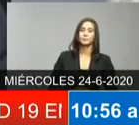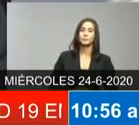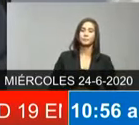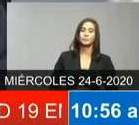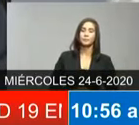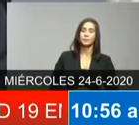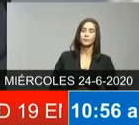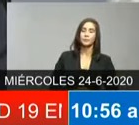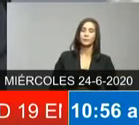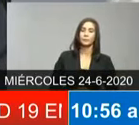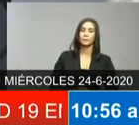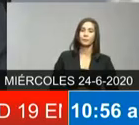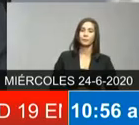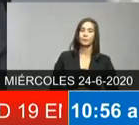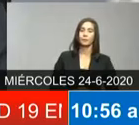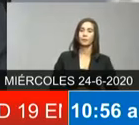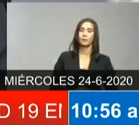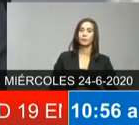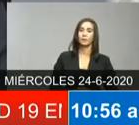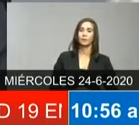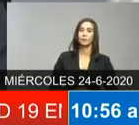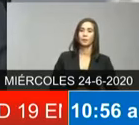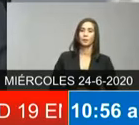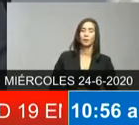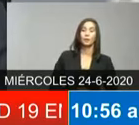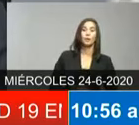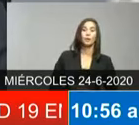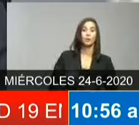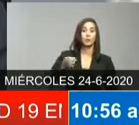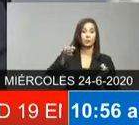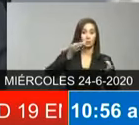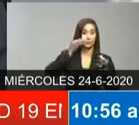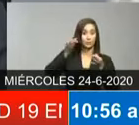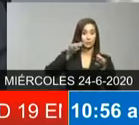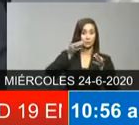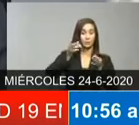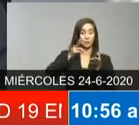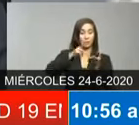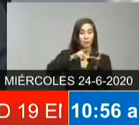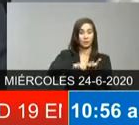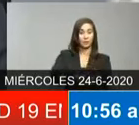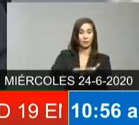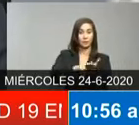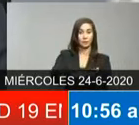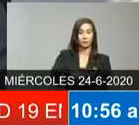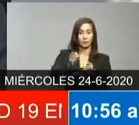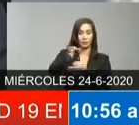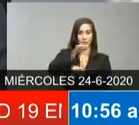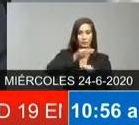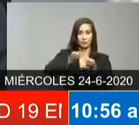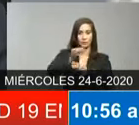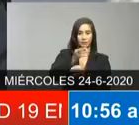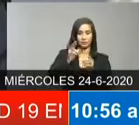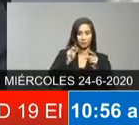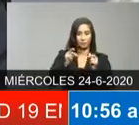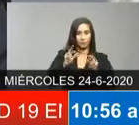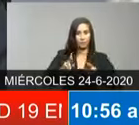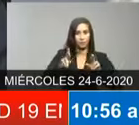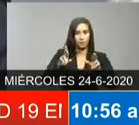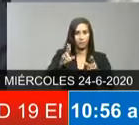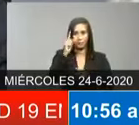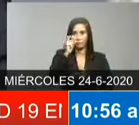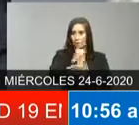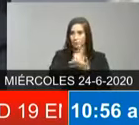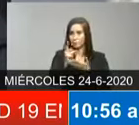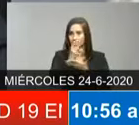se entienda que los resultados de San Francisco de Macorís no aparecieron ni al primero ni al segundo ni la primera semana